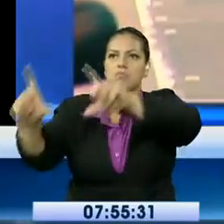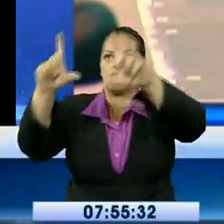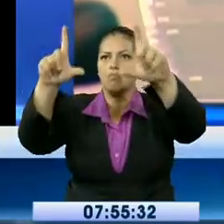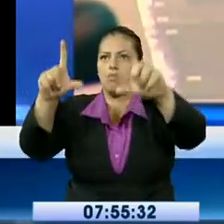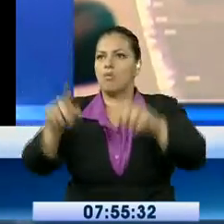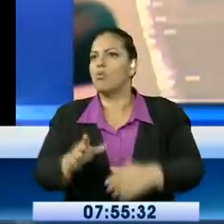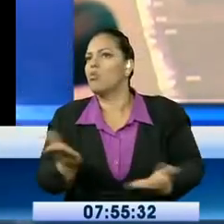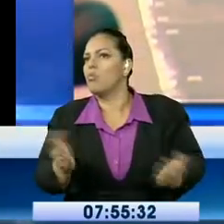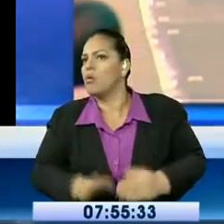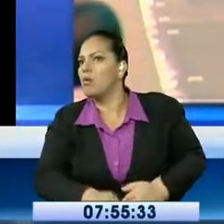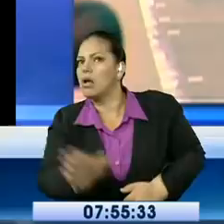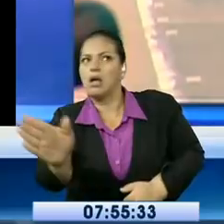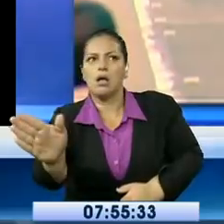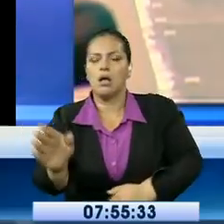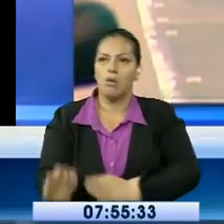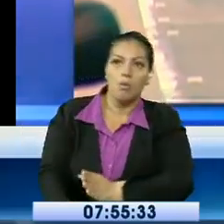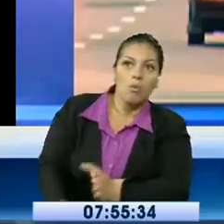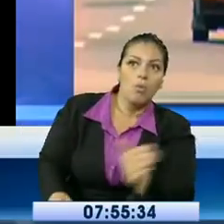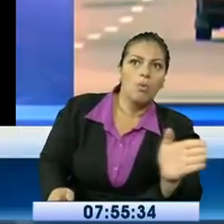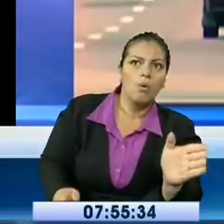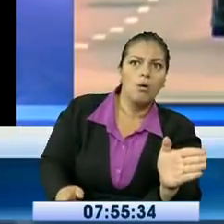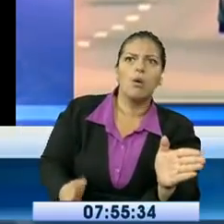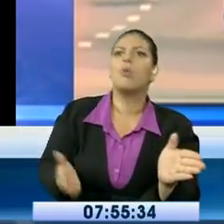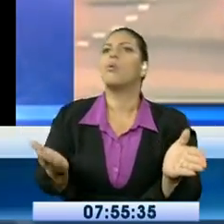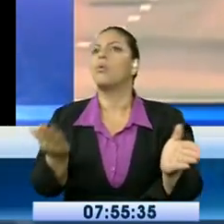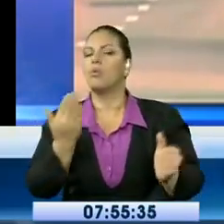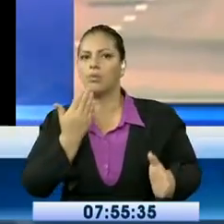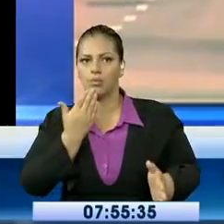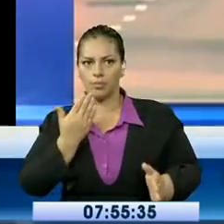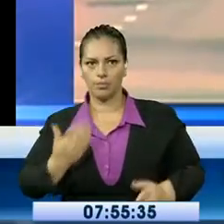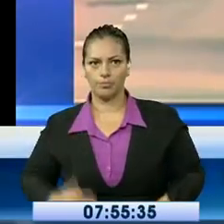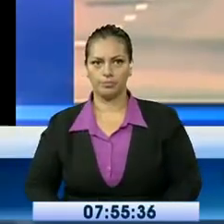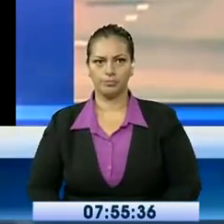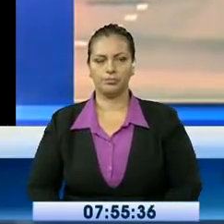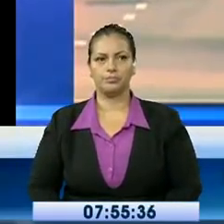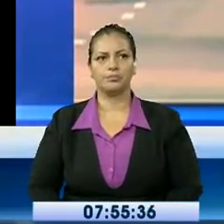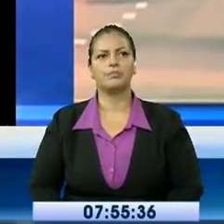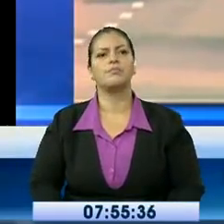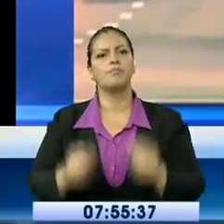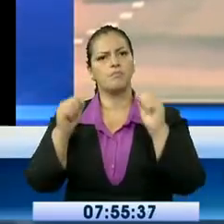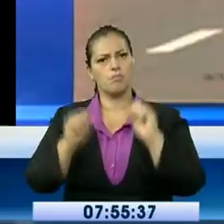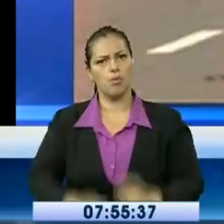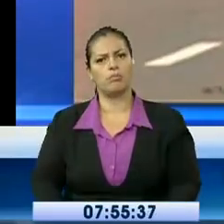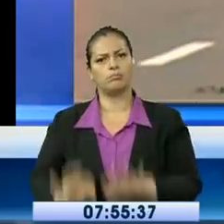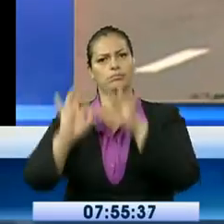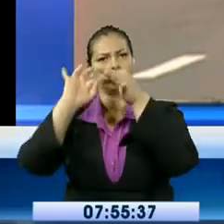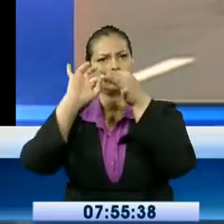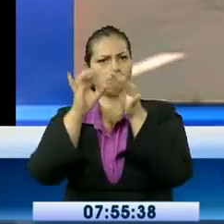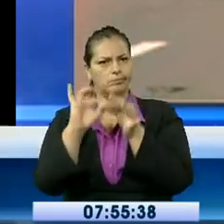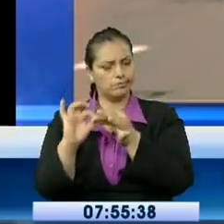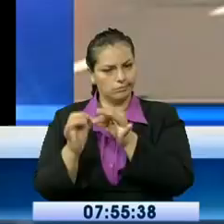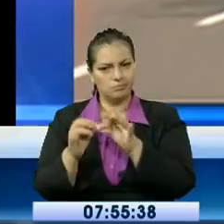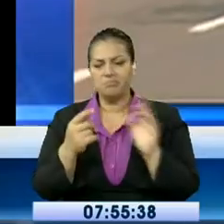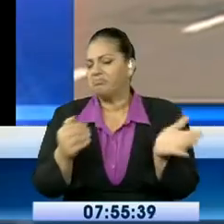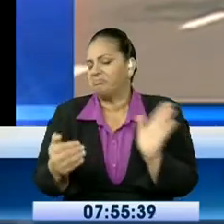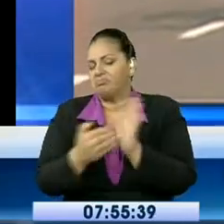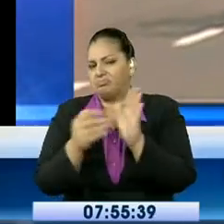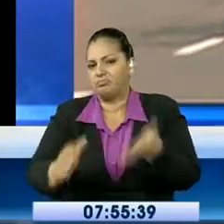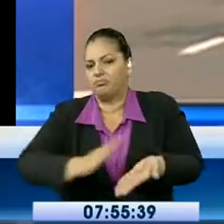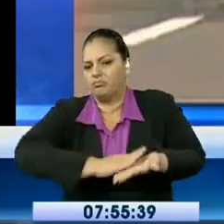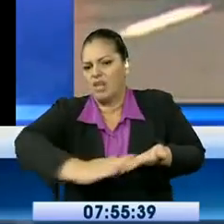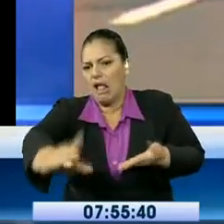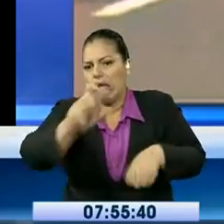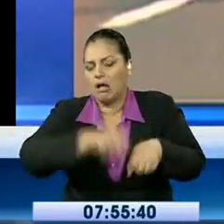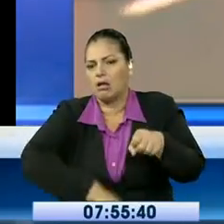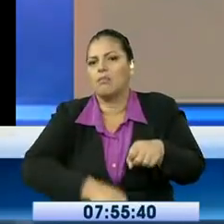buscamos al someterlo a un concurso público es que esta puede ser mejorada, sus condiciones puedan ser mejoradas por las diferentes empresas que puedan ofertar. La